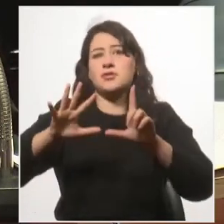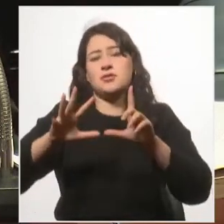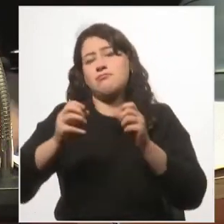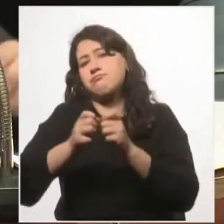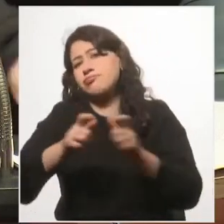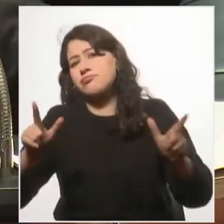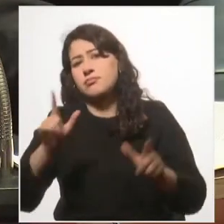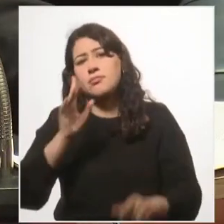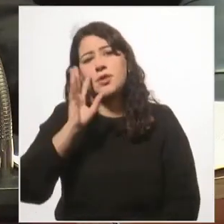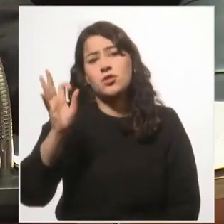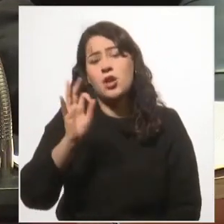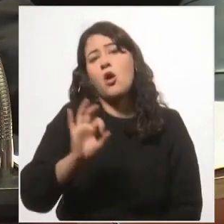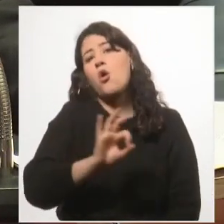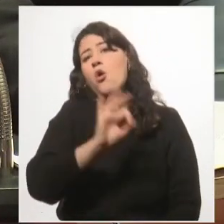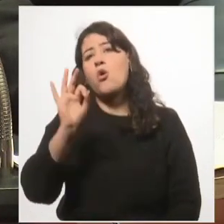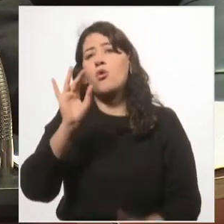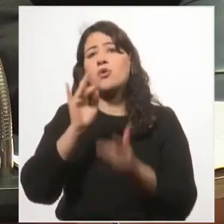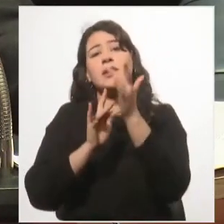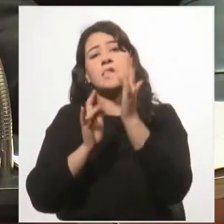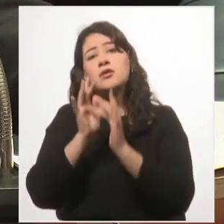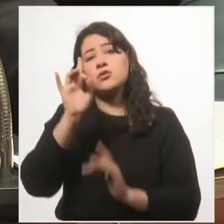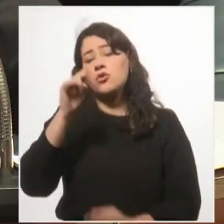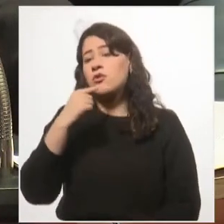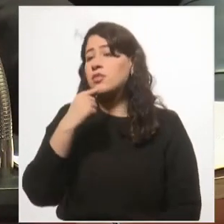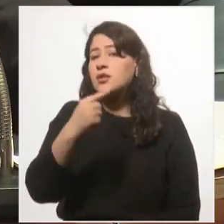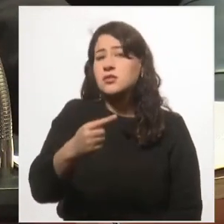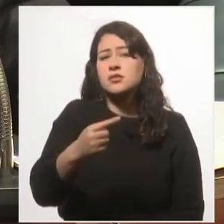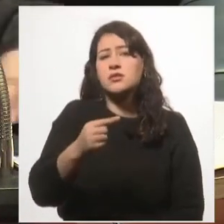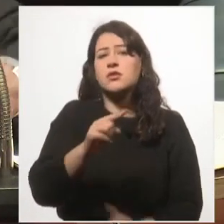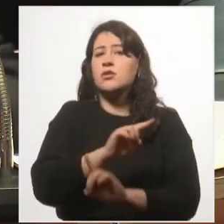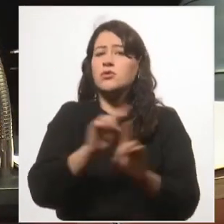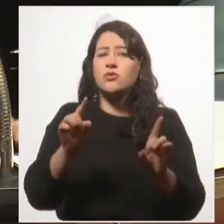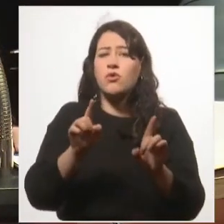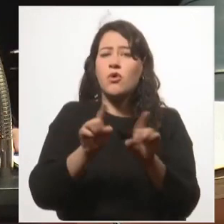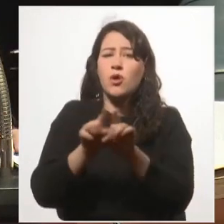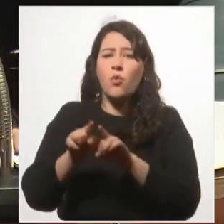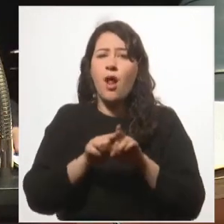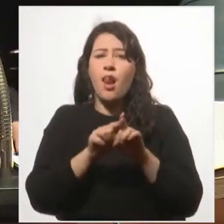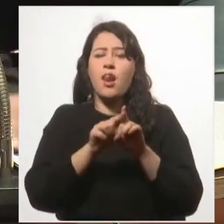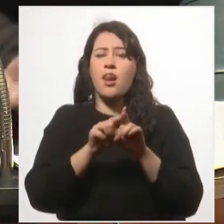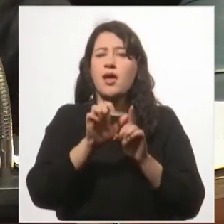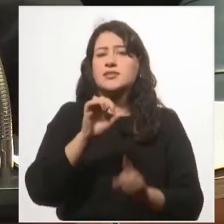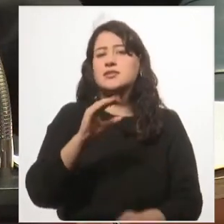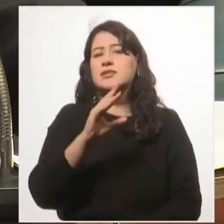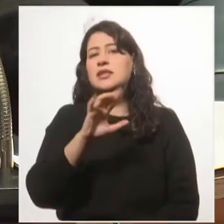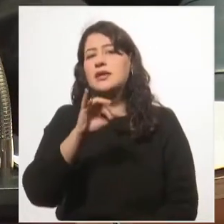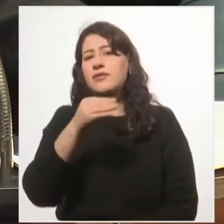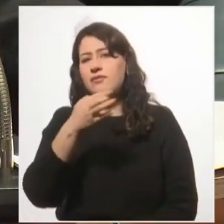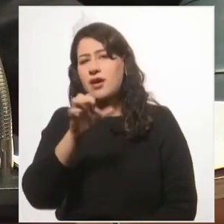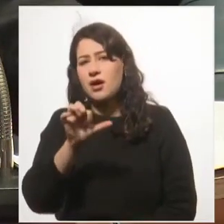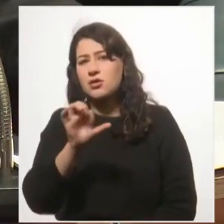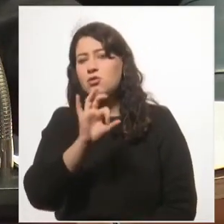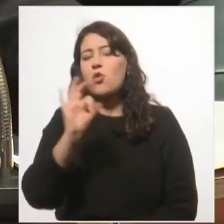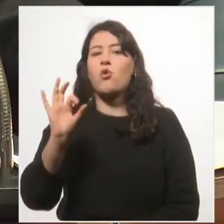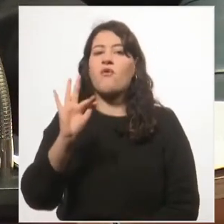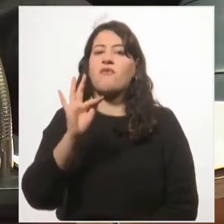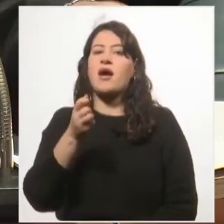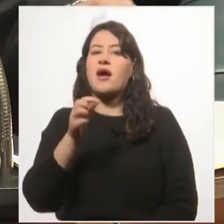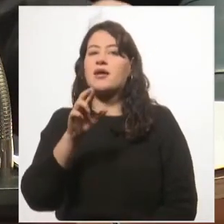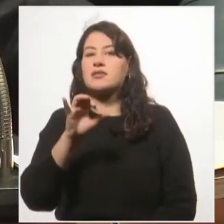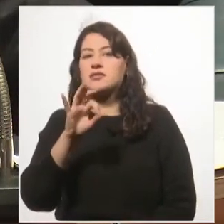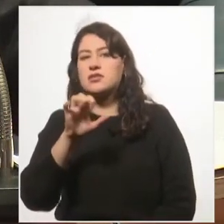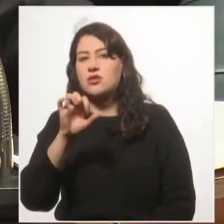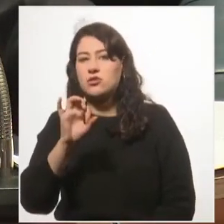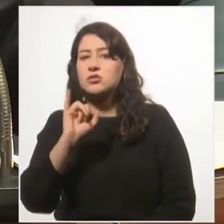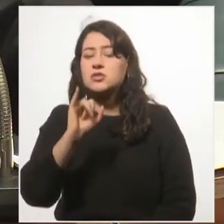O el Cristo que dijo, no seáis como los escribas, no seáis como los fariseos, si